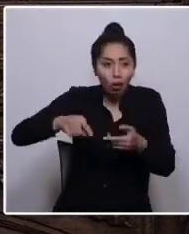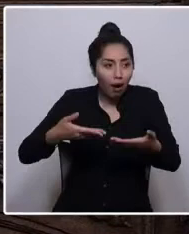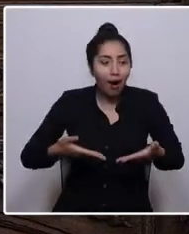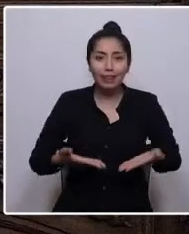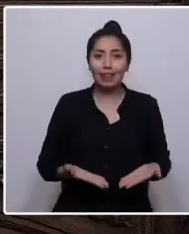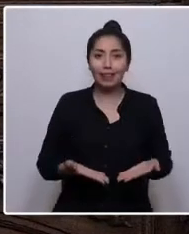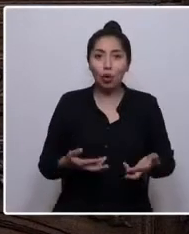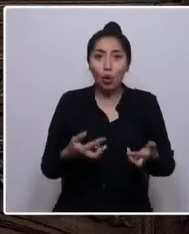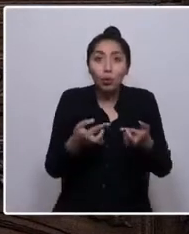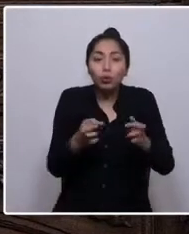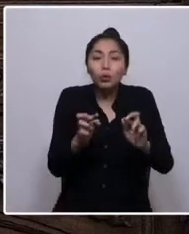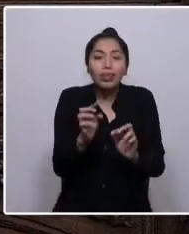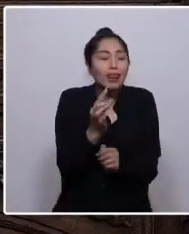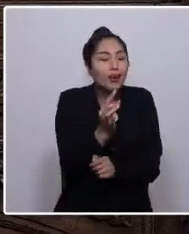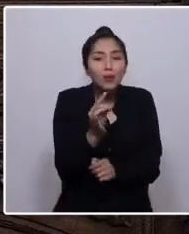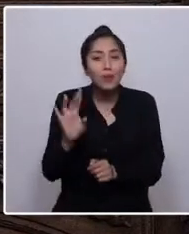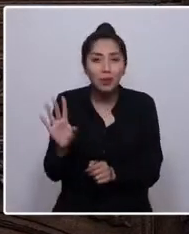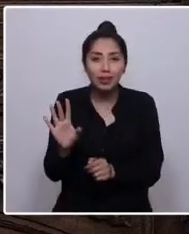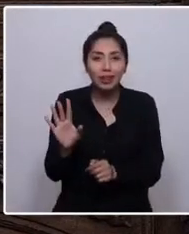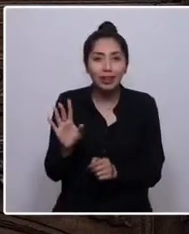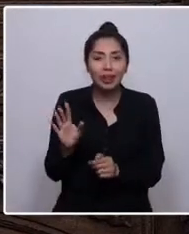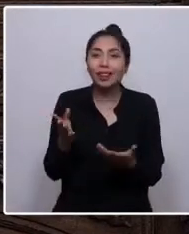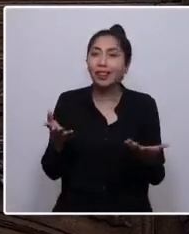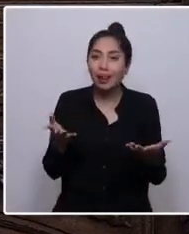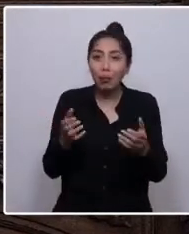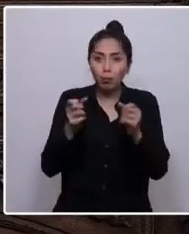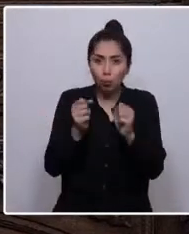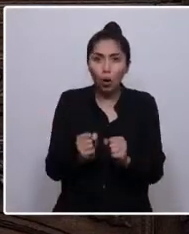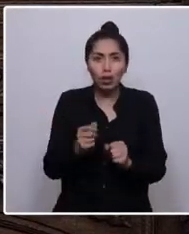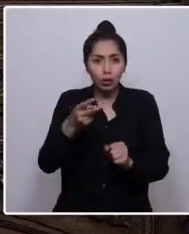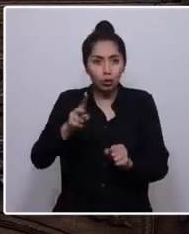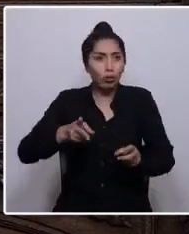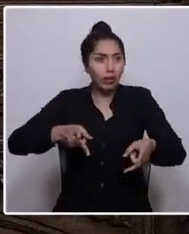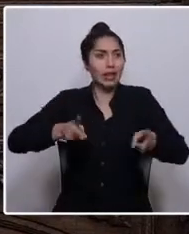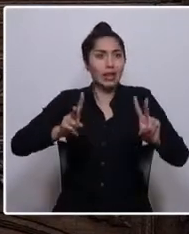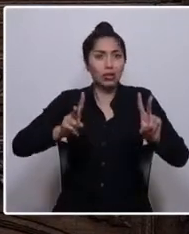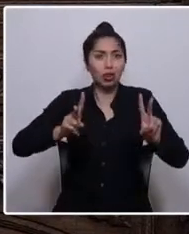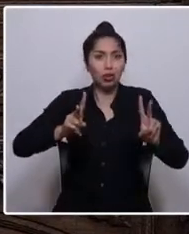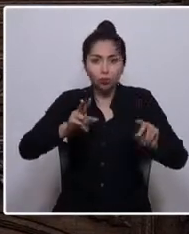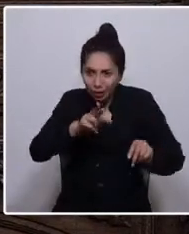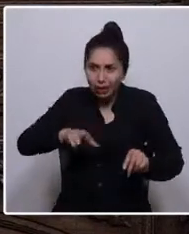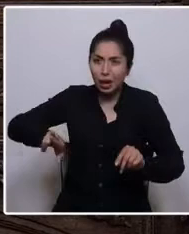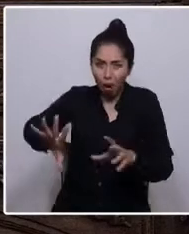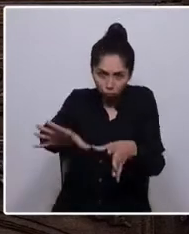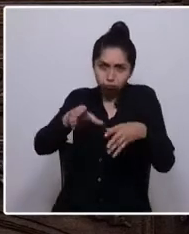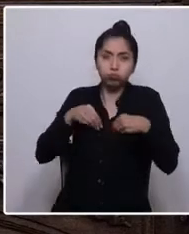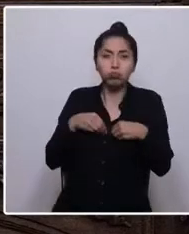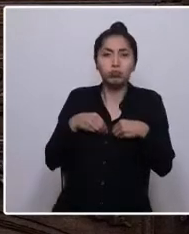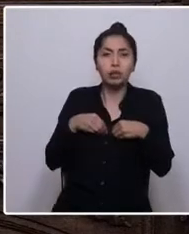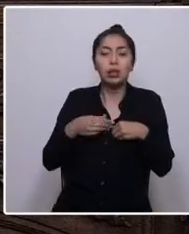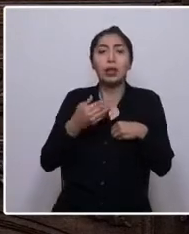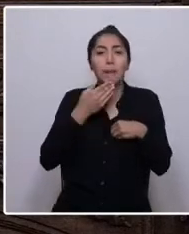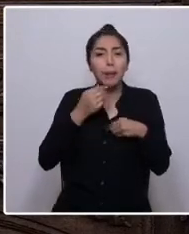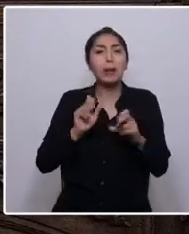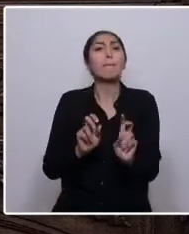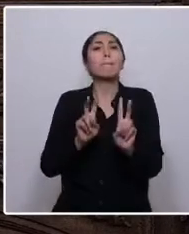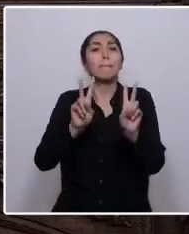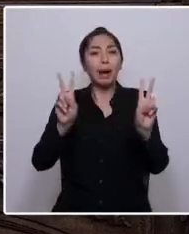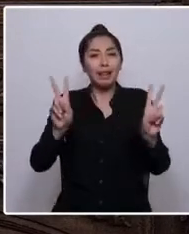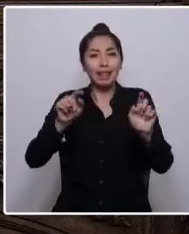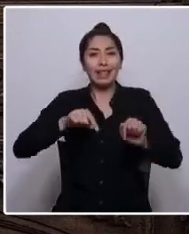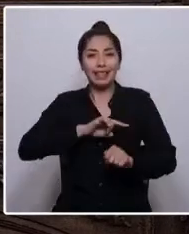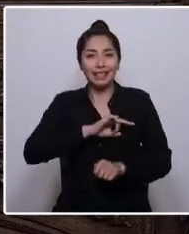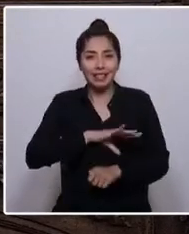de restablecer sus derechos y los y con ello la paz en Chile.